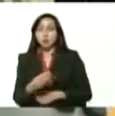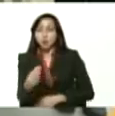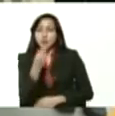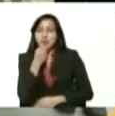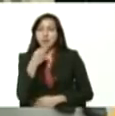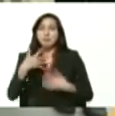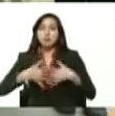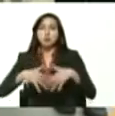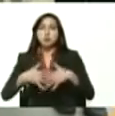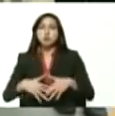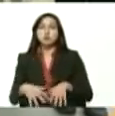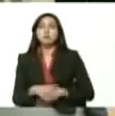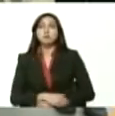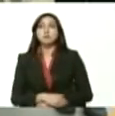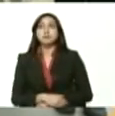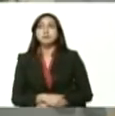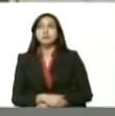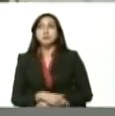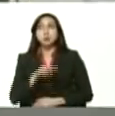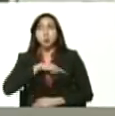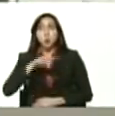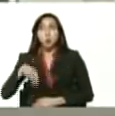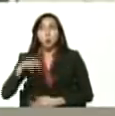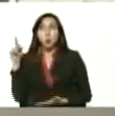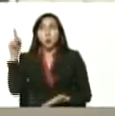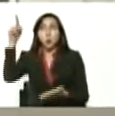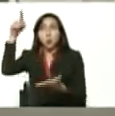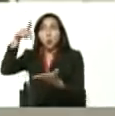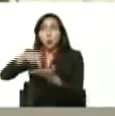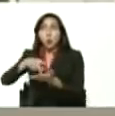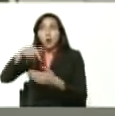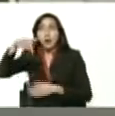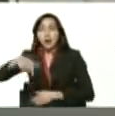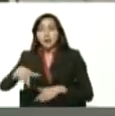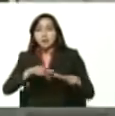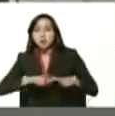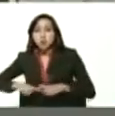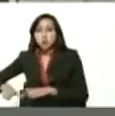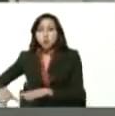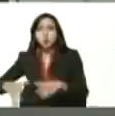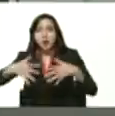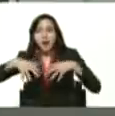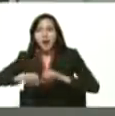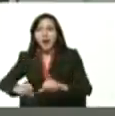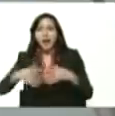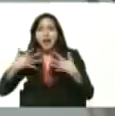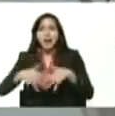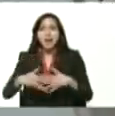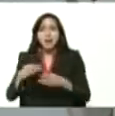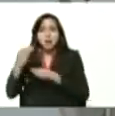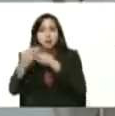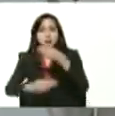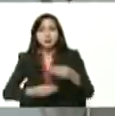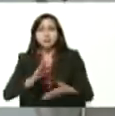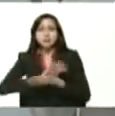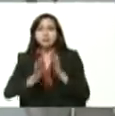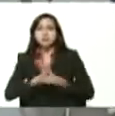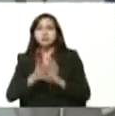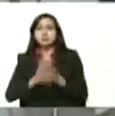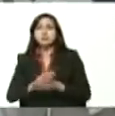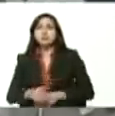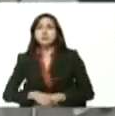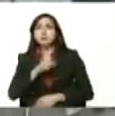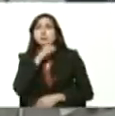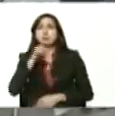Yaracuy nos encontramos en la planta de harina de maíz precocida bravo cacique